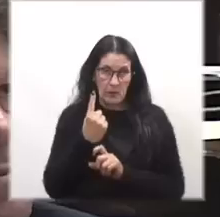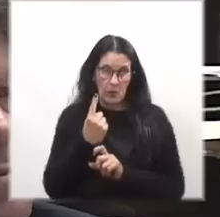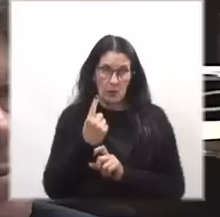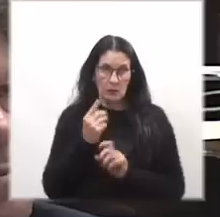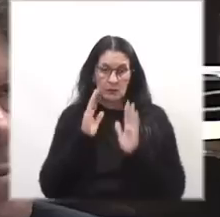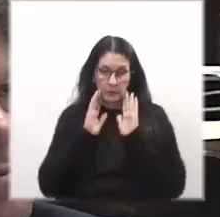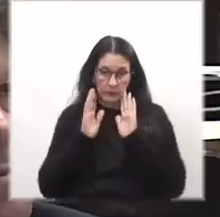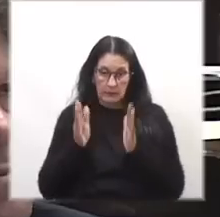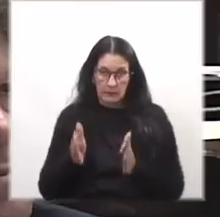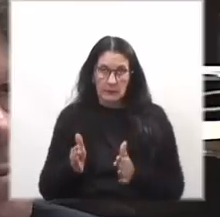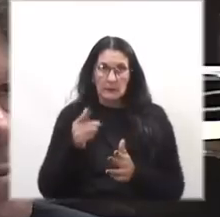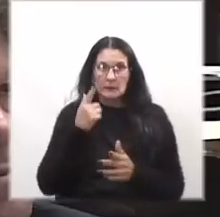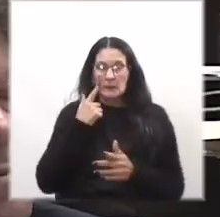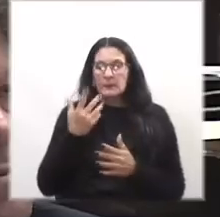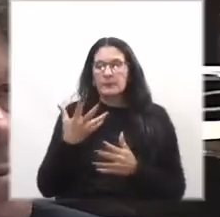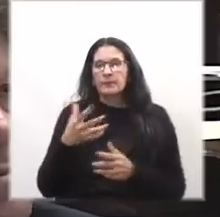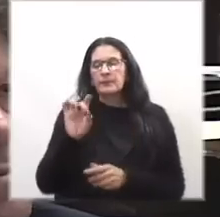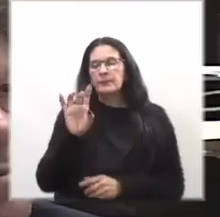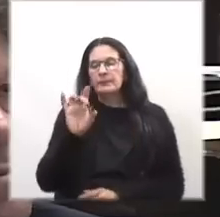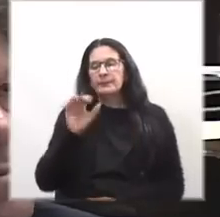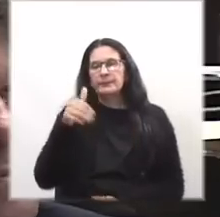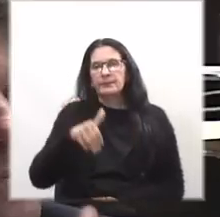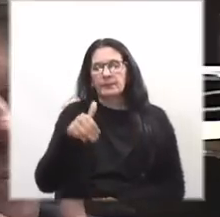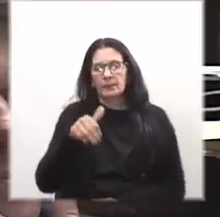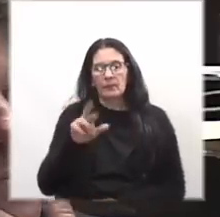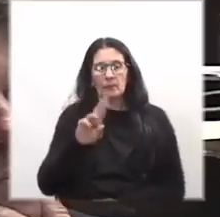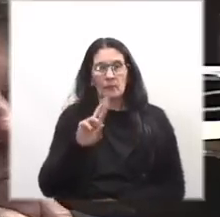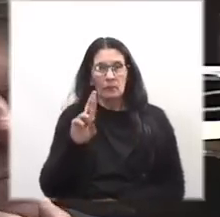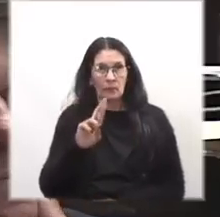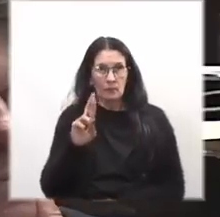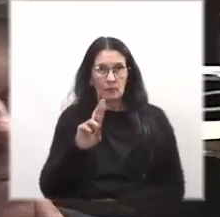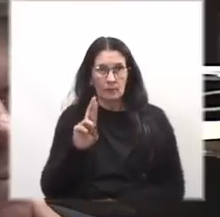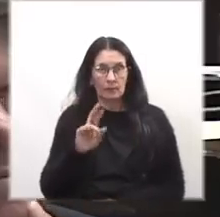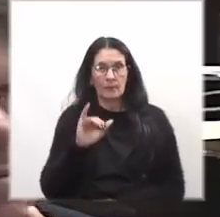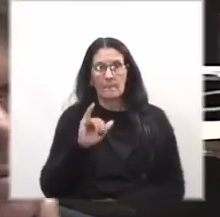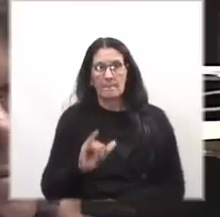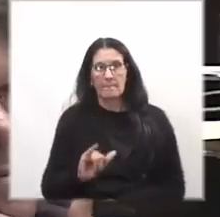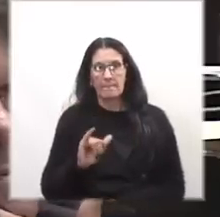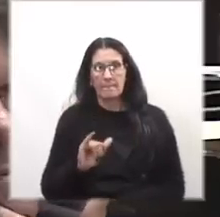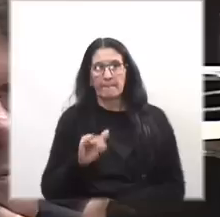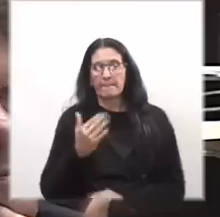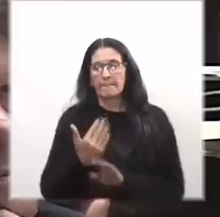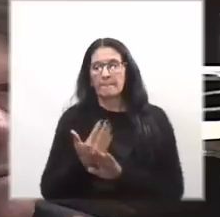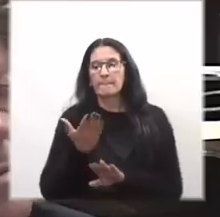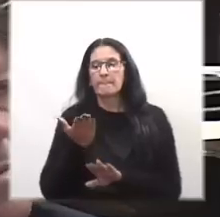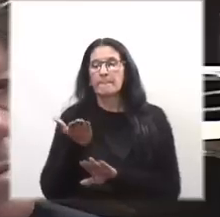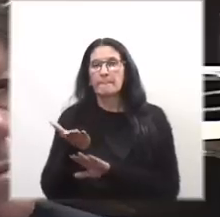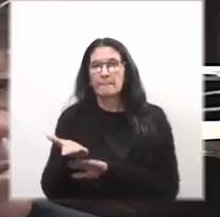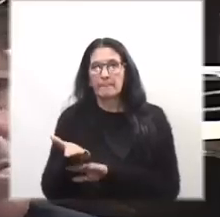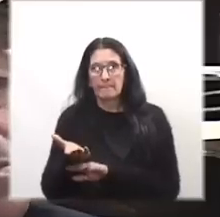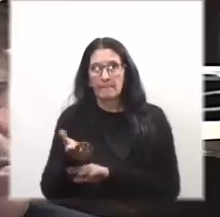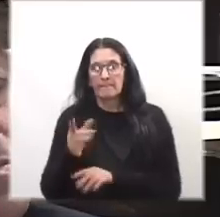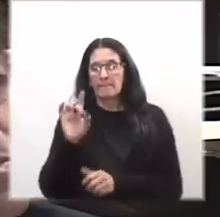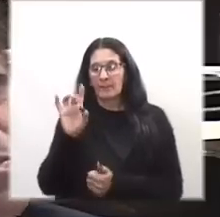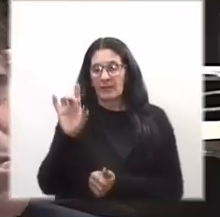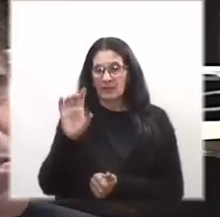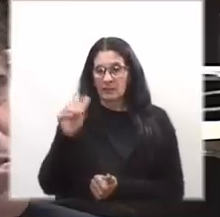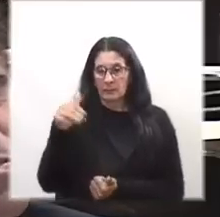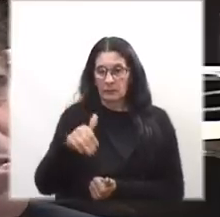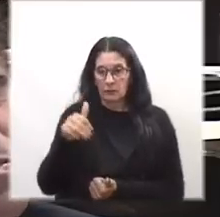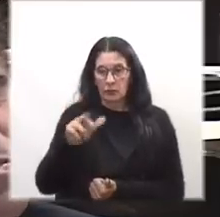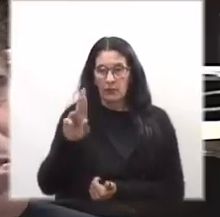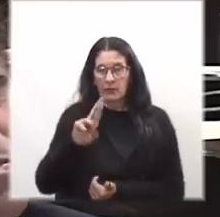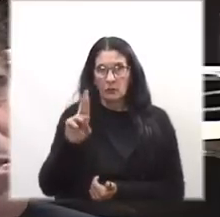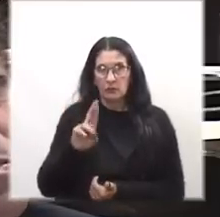le detectó a los Balcedo 15 millones de dólares y pidió el decomiso de los 15 millones de dólares